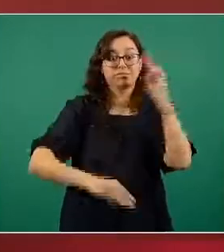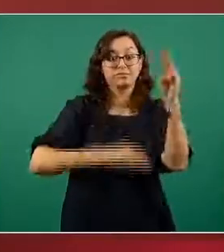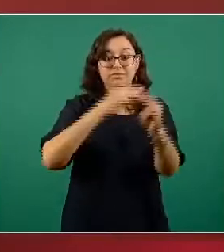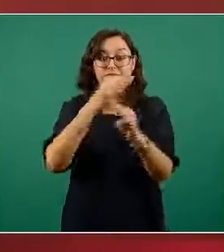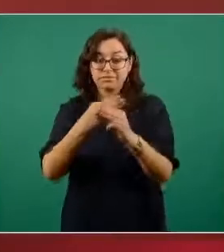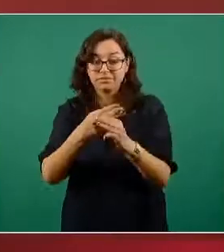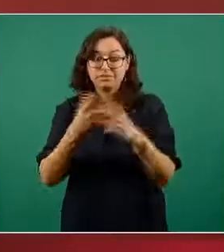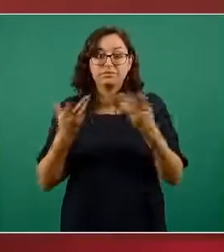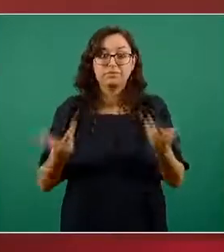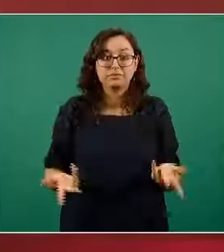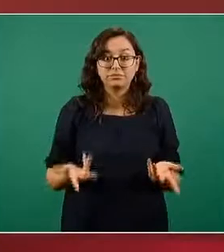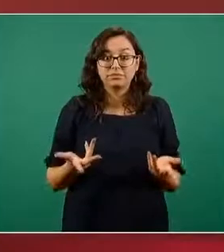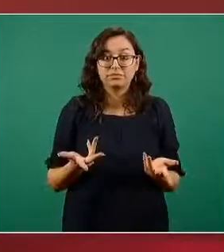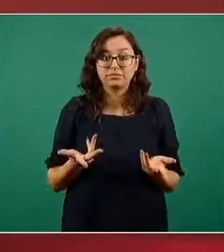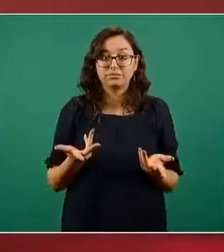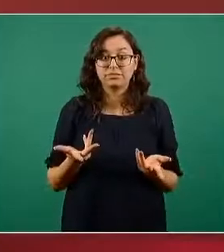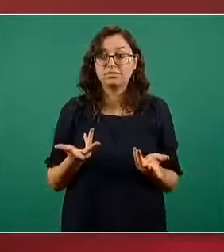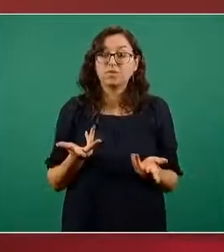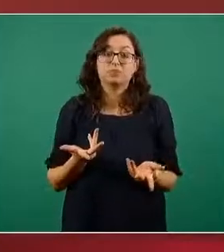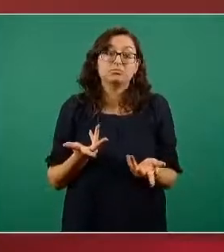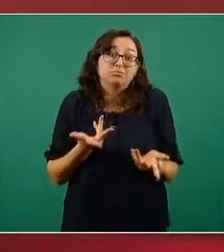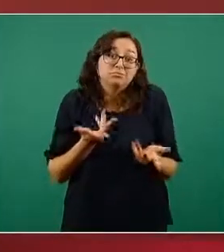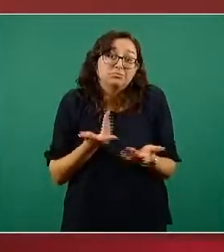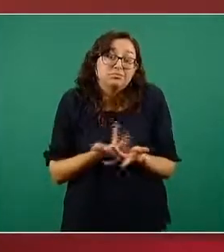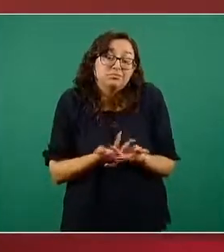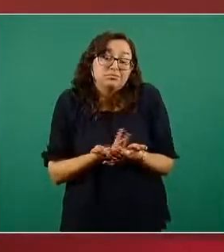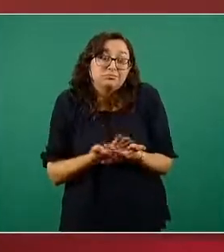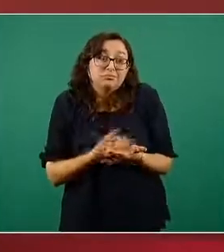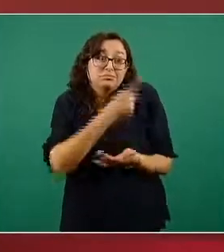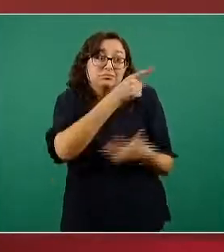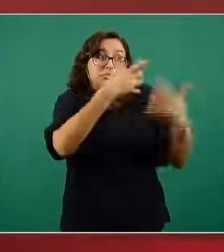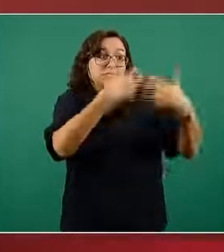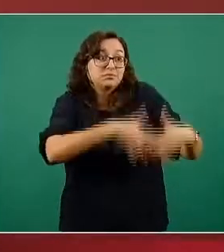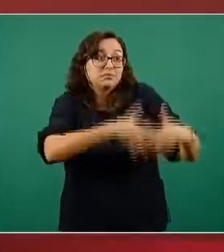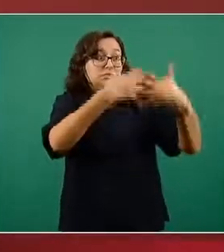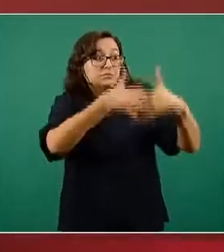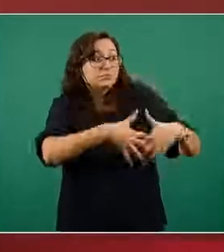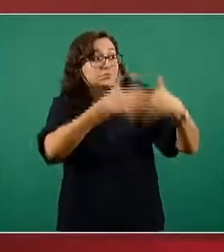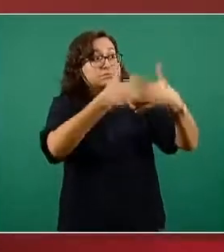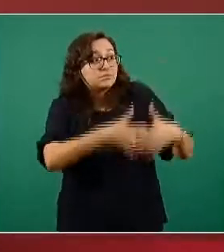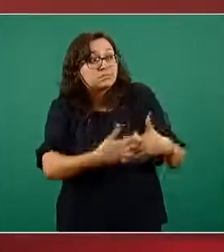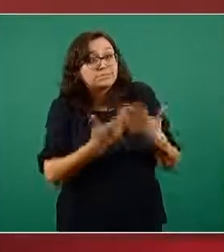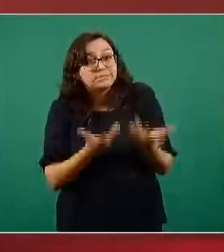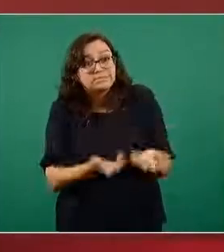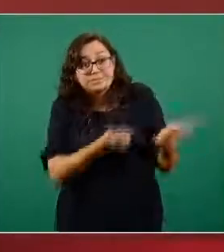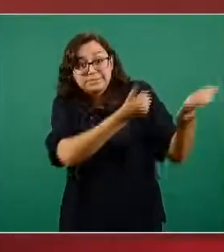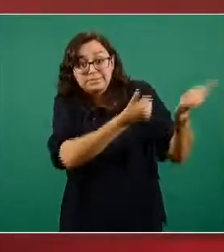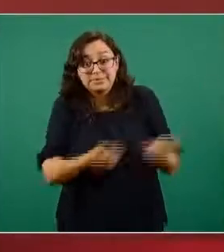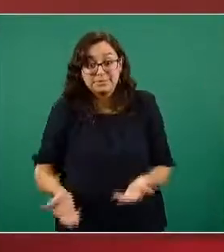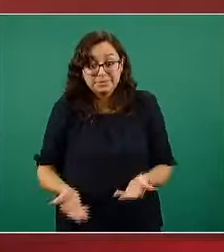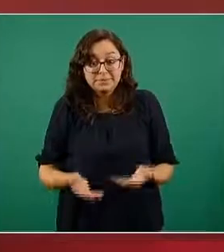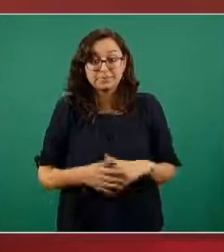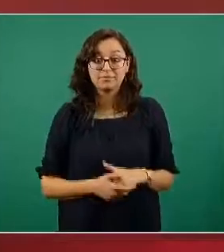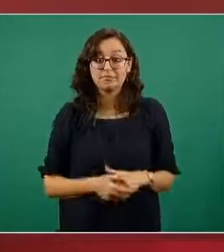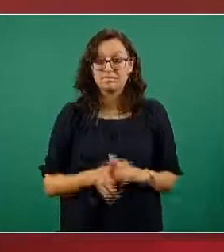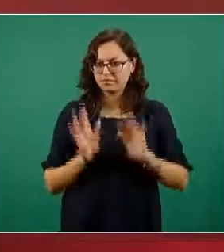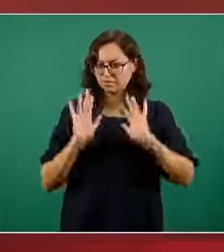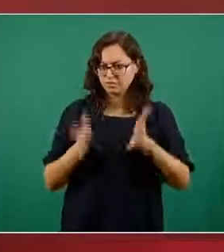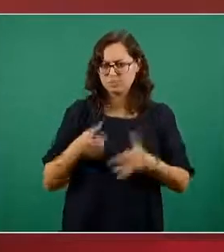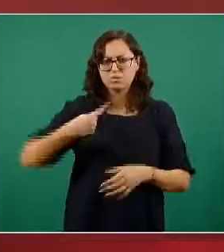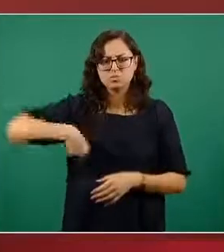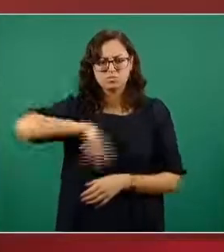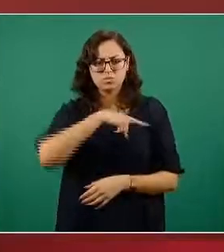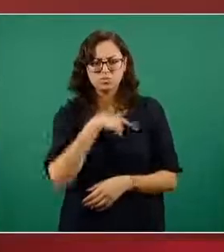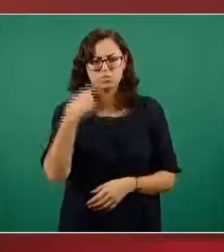acceso temprano a la vacuna depende de la fabricación de vacunas en cuanto llegan a México se usan en una semana como lo mostramos